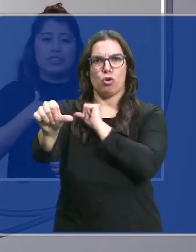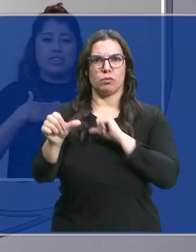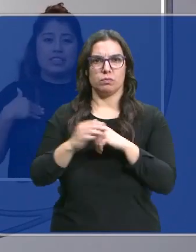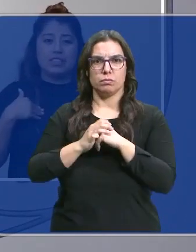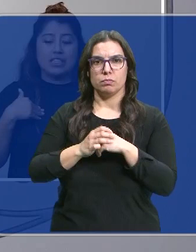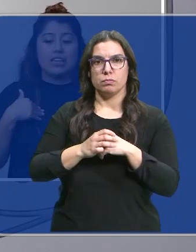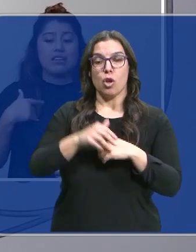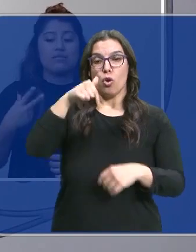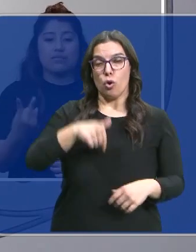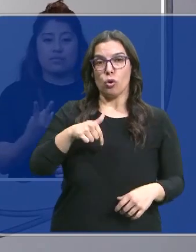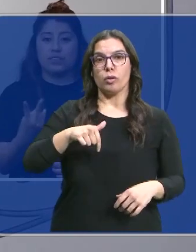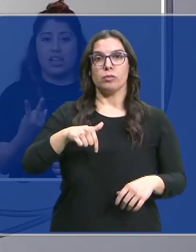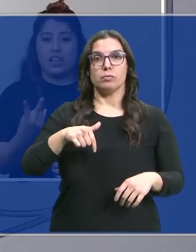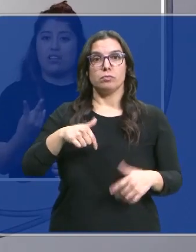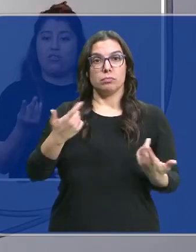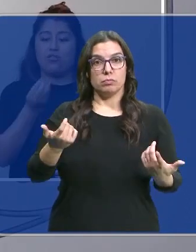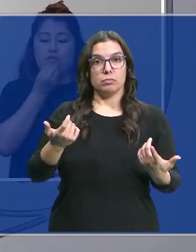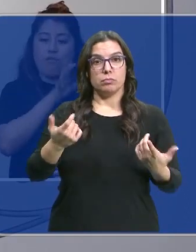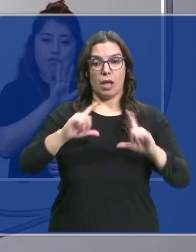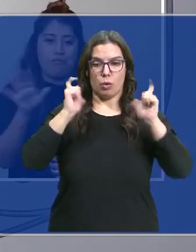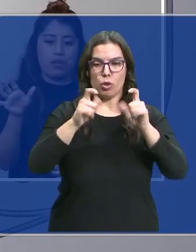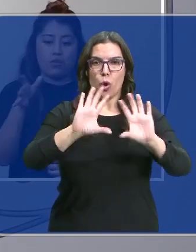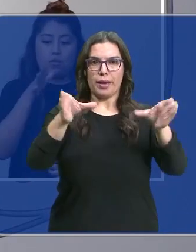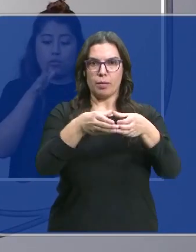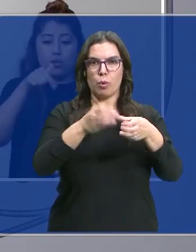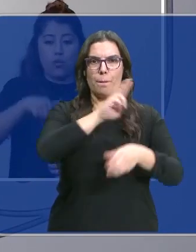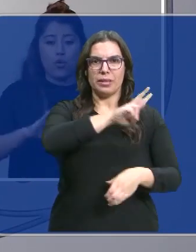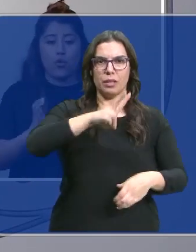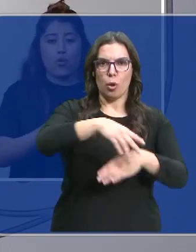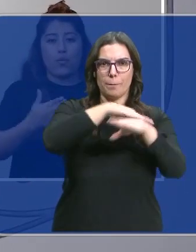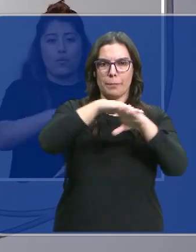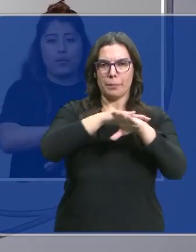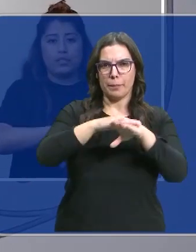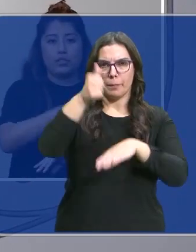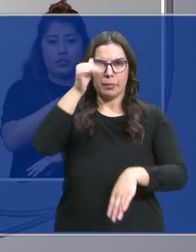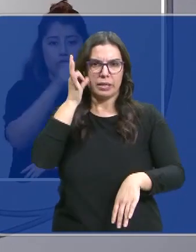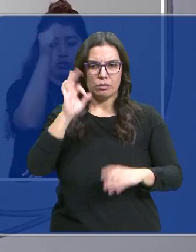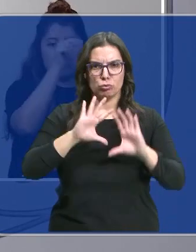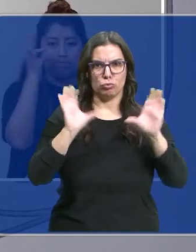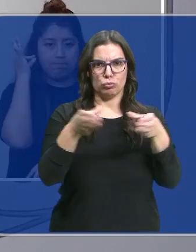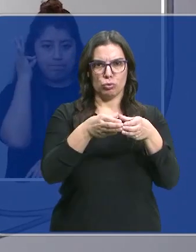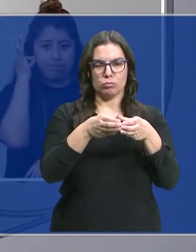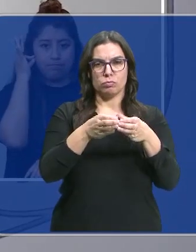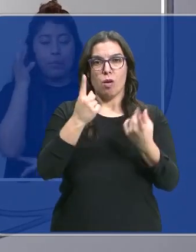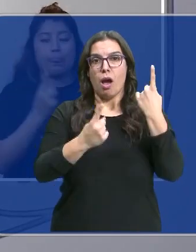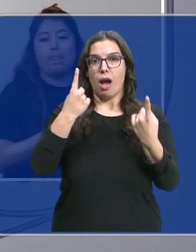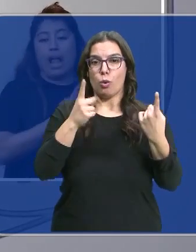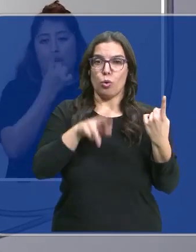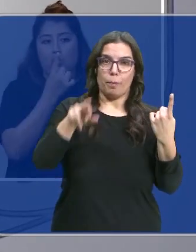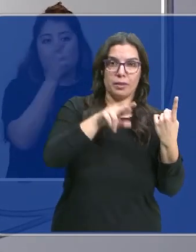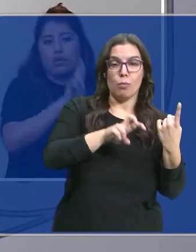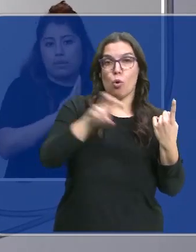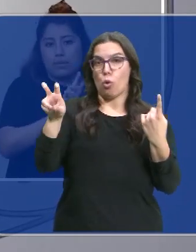Saben que hoy nos hemos reunido un equipo de 22 ministros y ministras, algunos de ellos